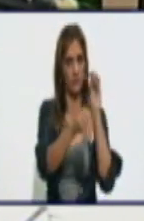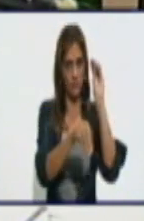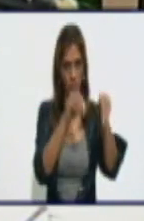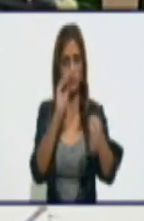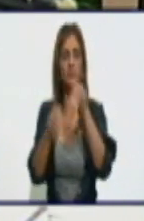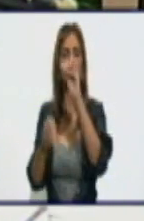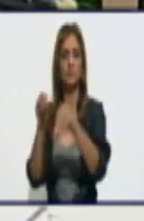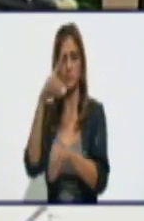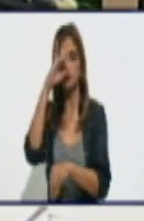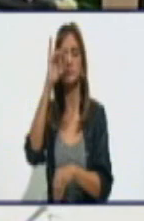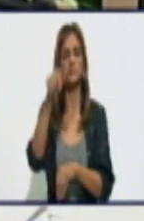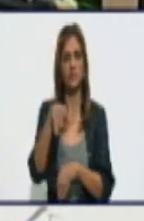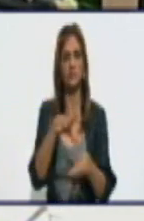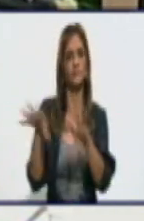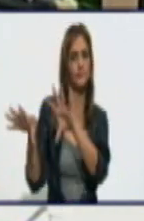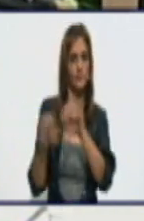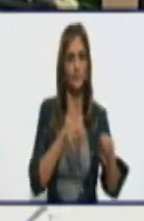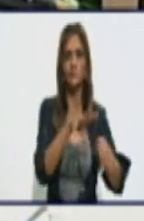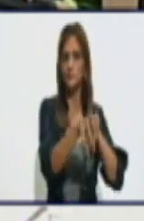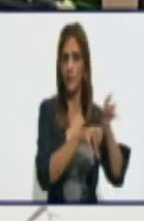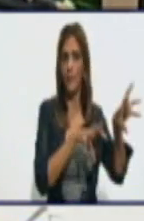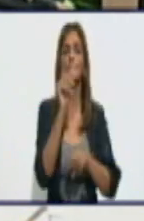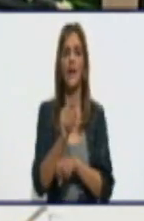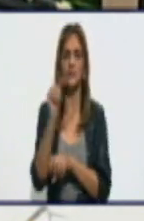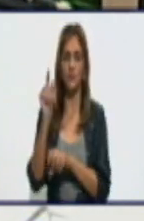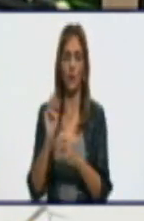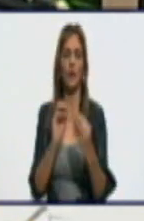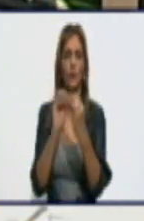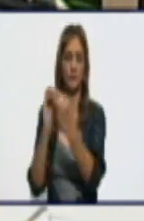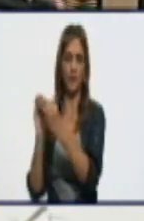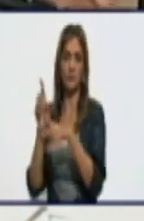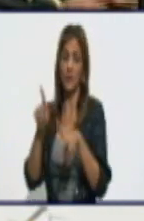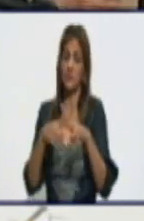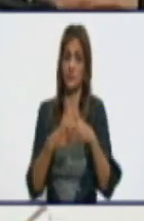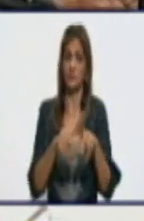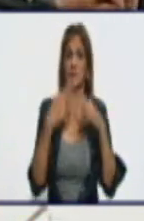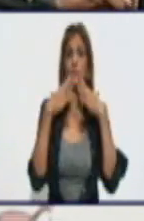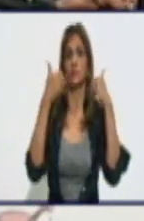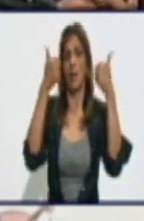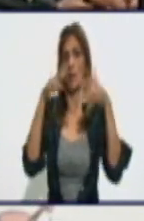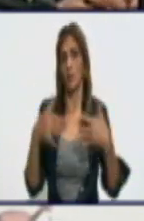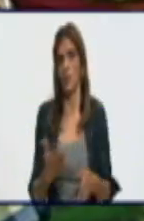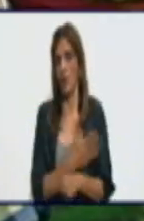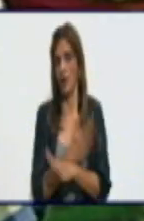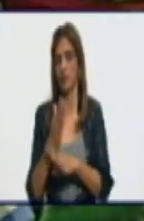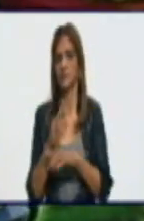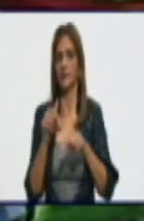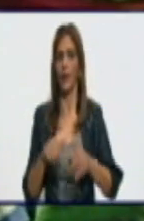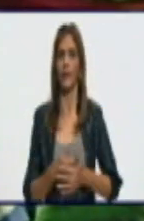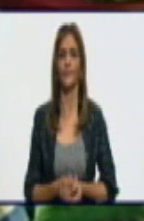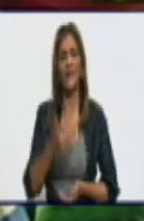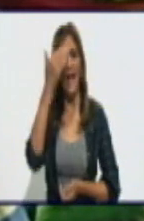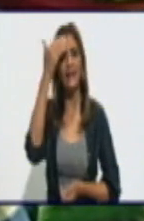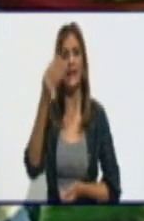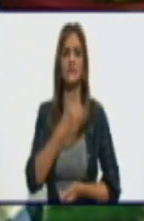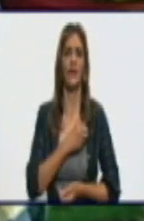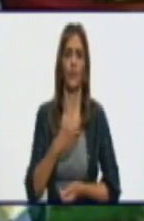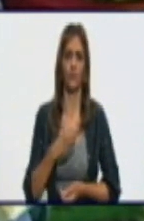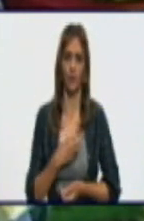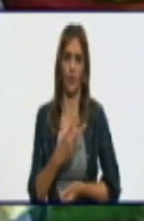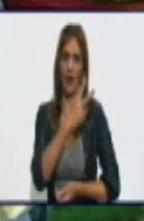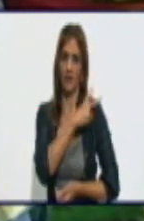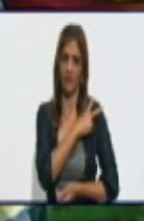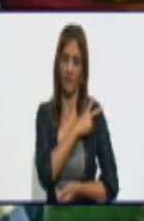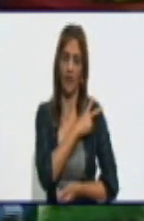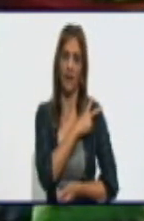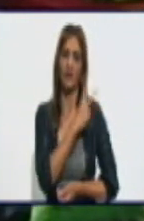que nos va a dar la garantía de cortar la cadena de transmisión. Gracias, doctora, por haber estado con nosotros. La doctora Kenia González Medina, jefa de atención médica en la